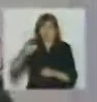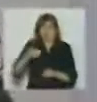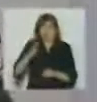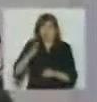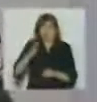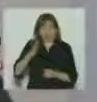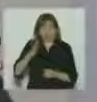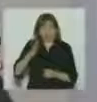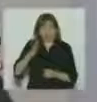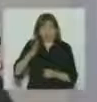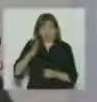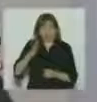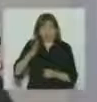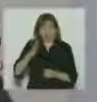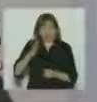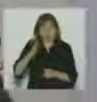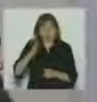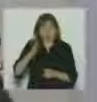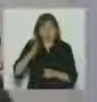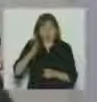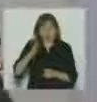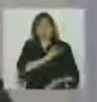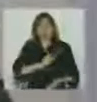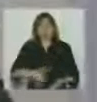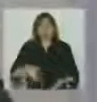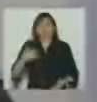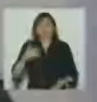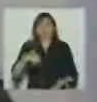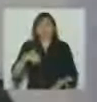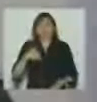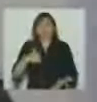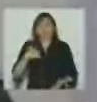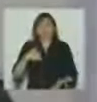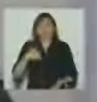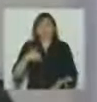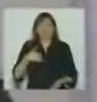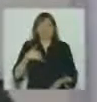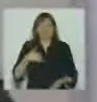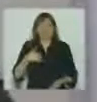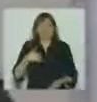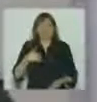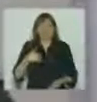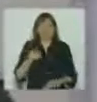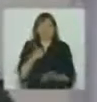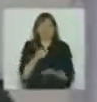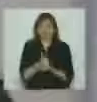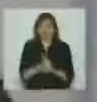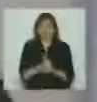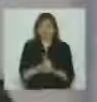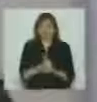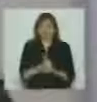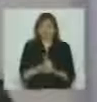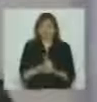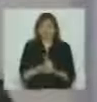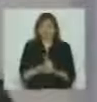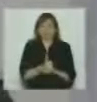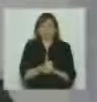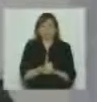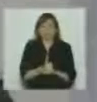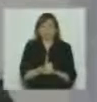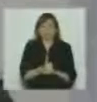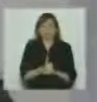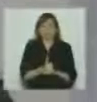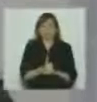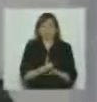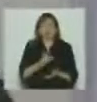la república argentina he escuchado cosas se lo he dicho muchas veces que no había escuchado nunca sobre un presidente sobre situaciones no